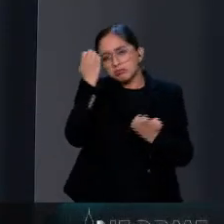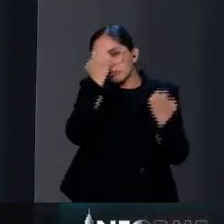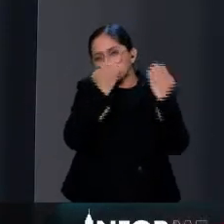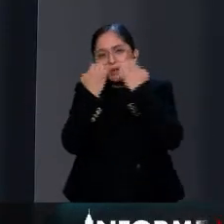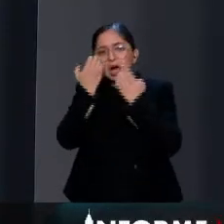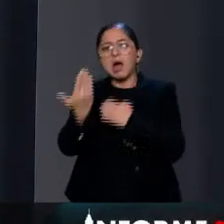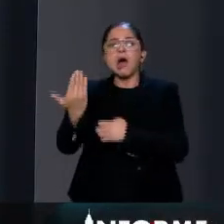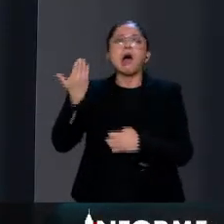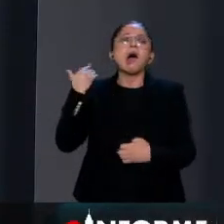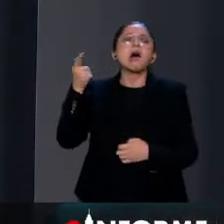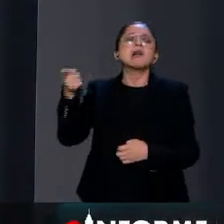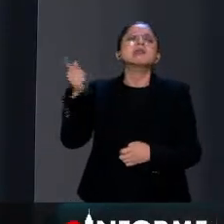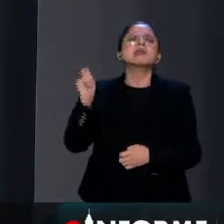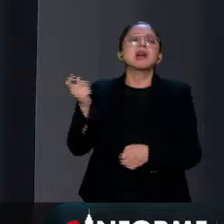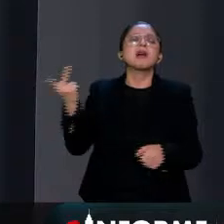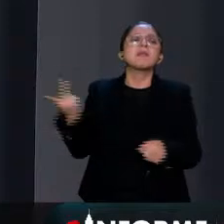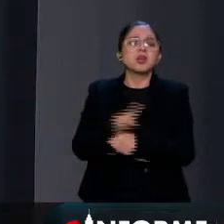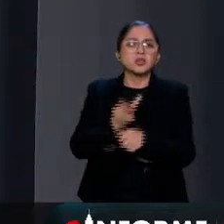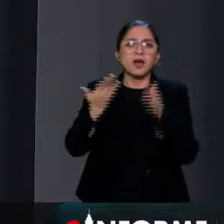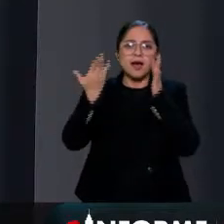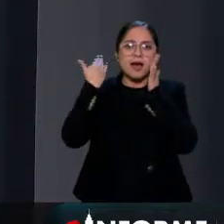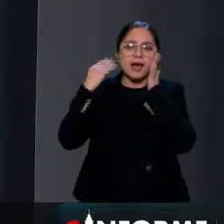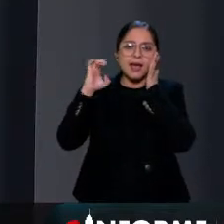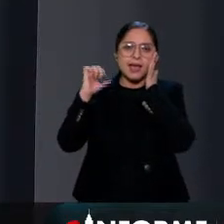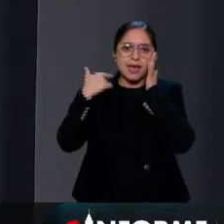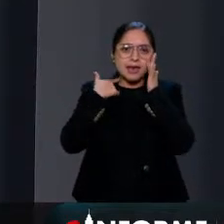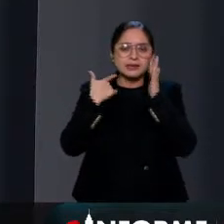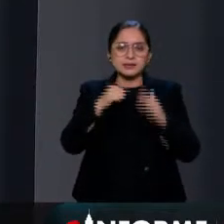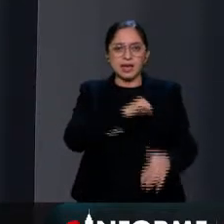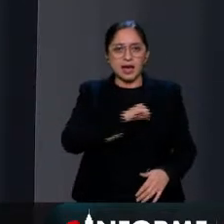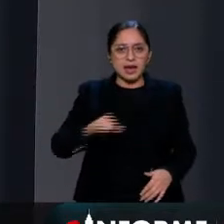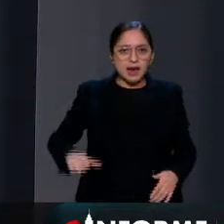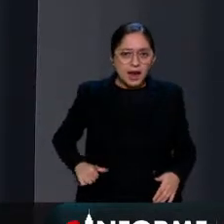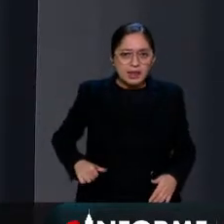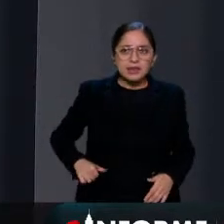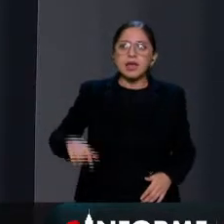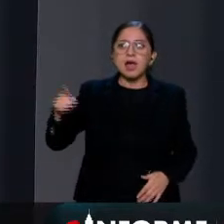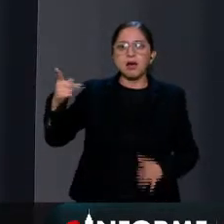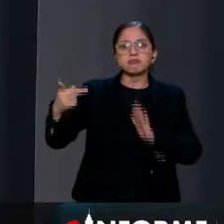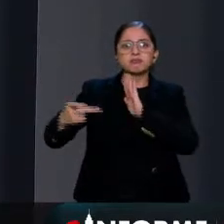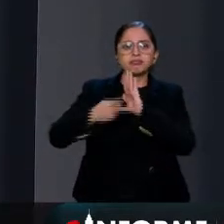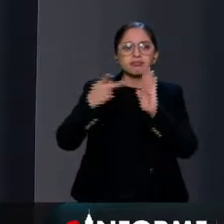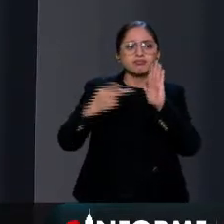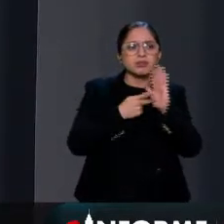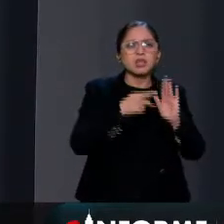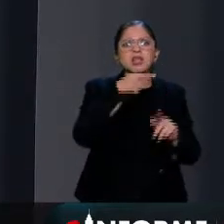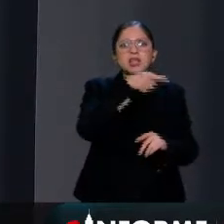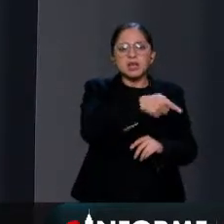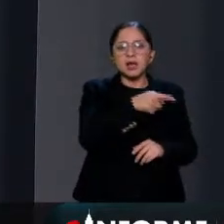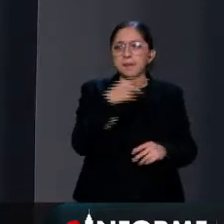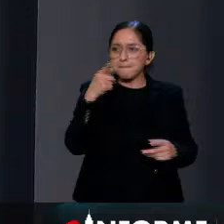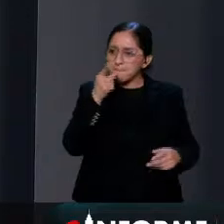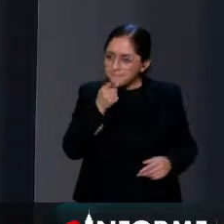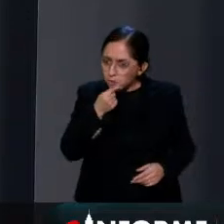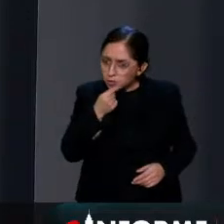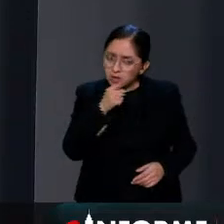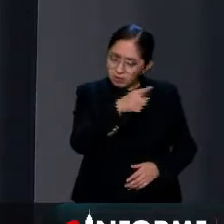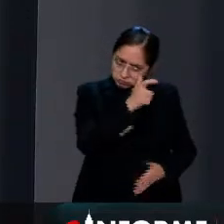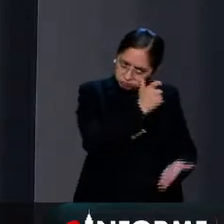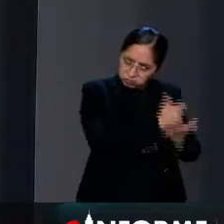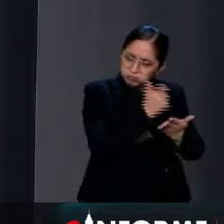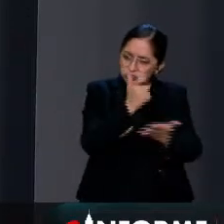Particularmente se recordó que el exalcalde, Wixky Lucan, ha sido señalado en más de una ocasión por amenazar a policías y